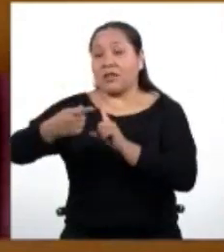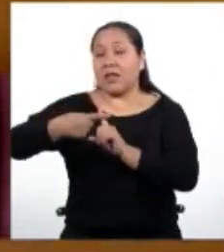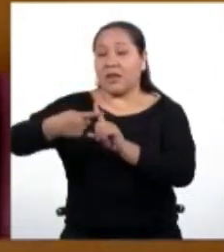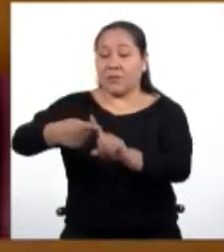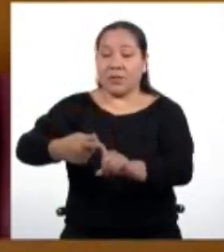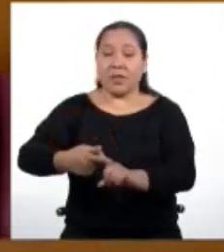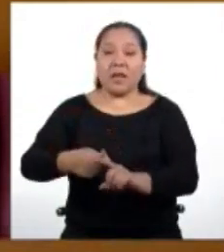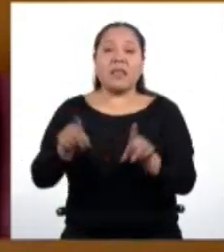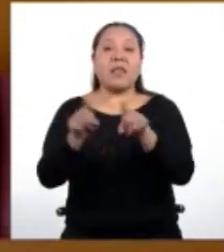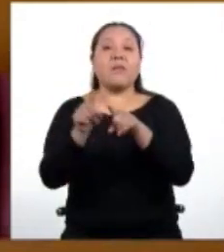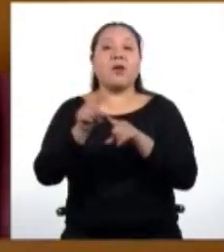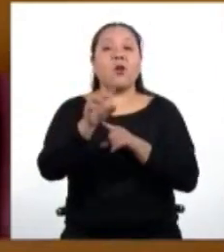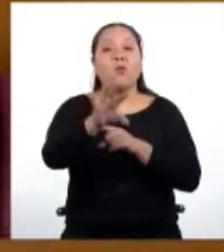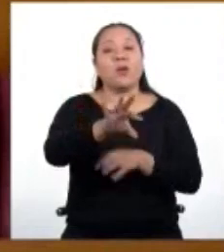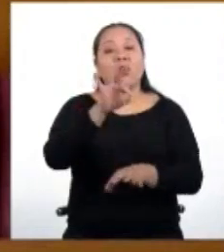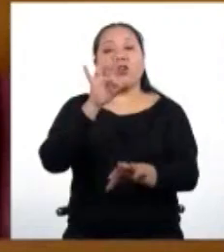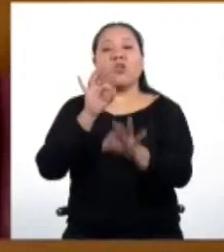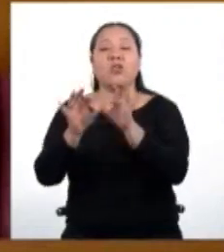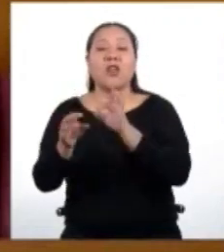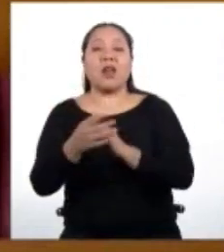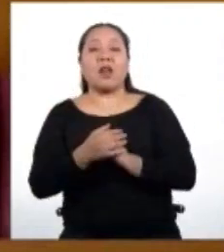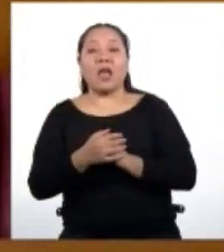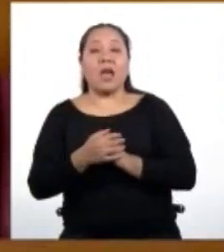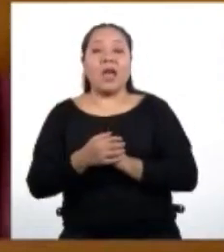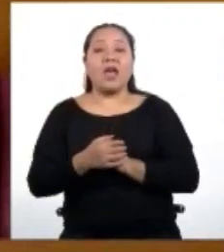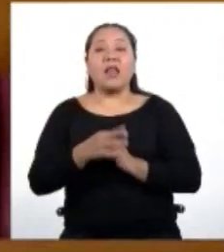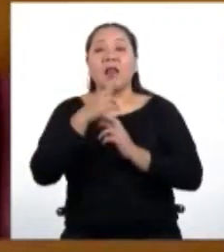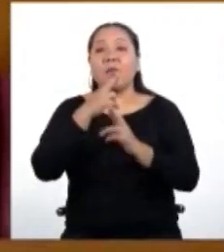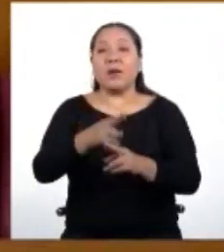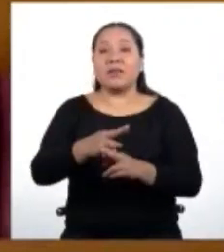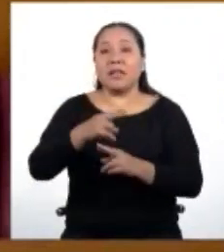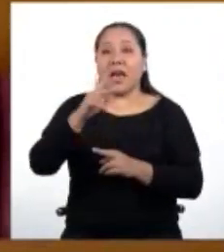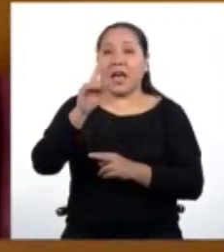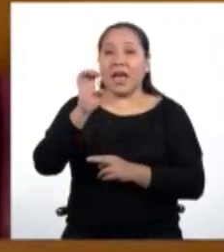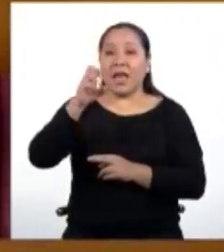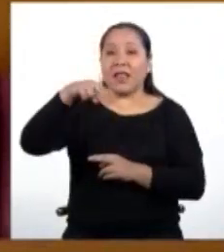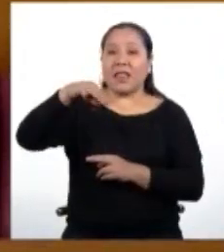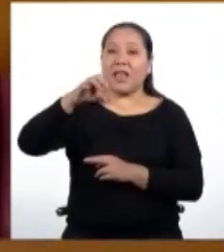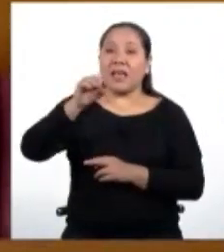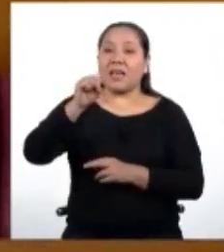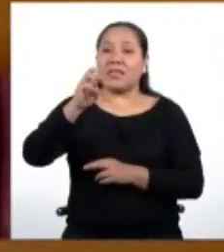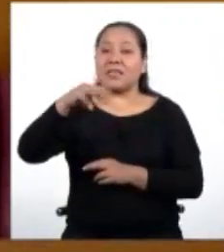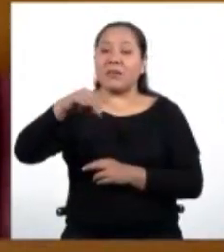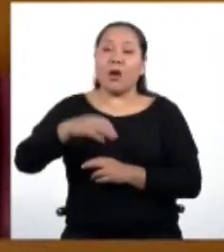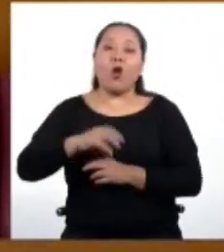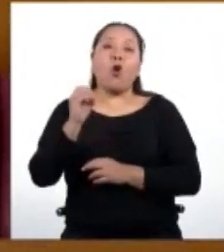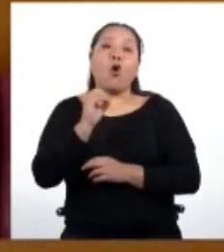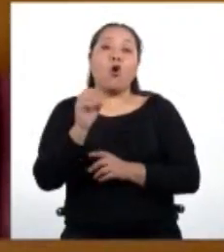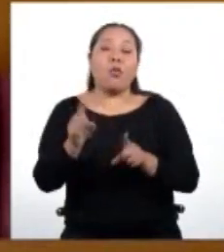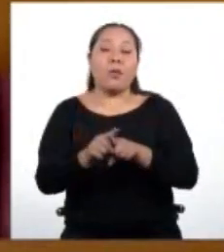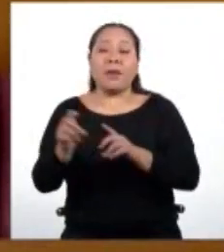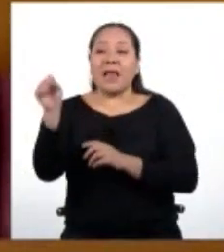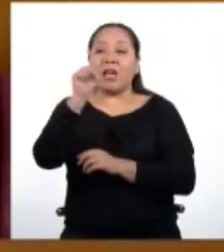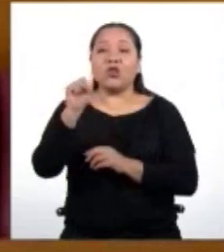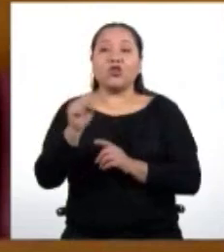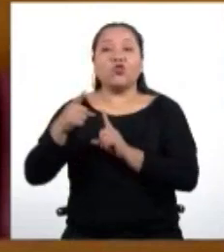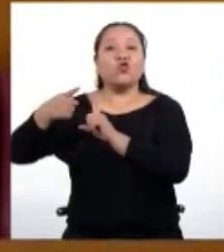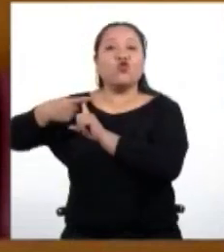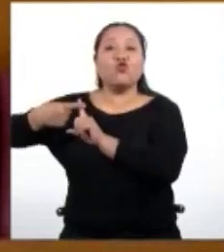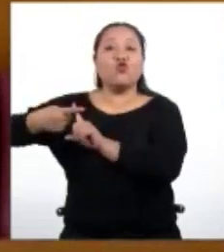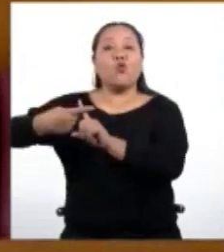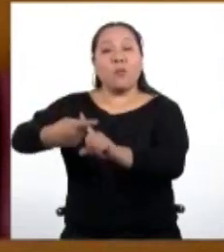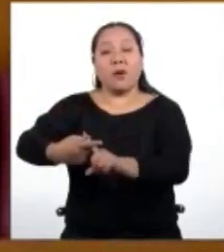los valores de términos enésimos y también la suma de n términos de una progresión aritmética. No